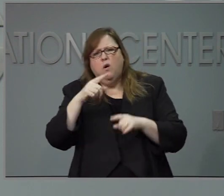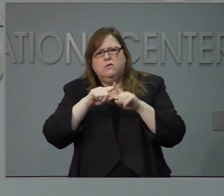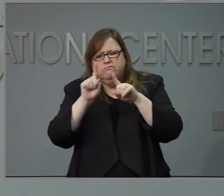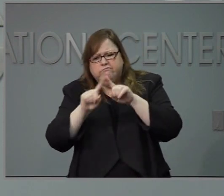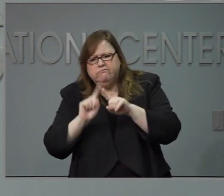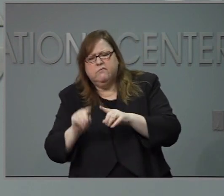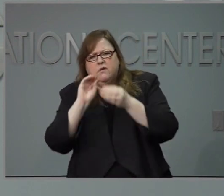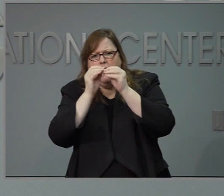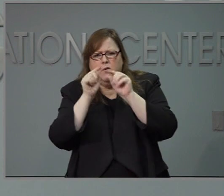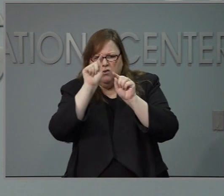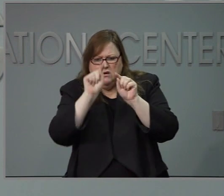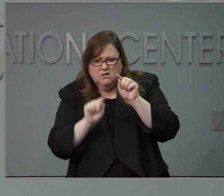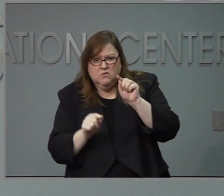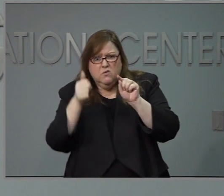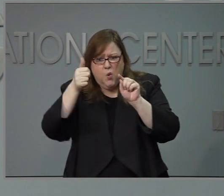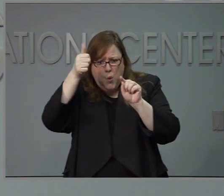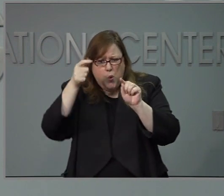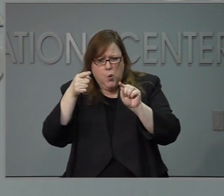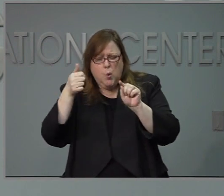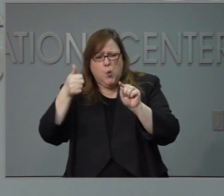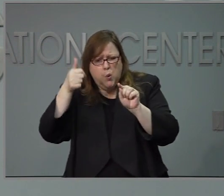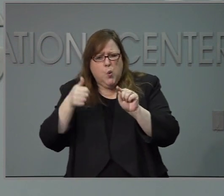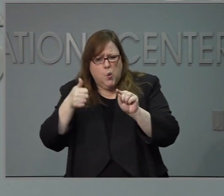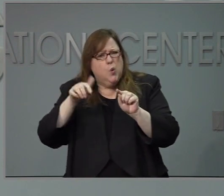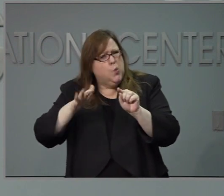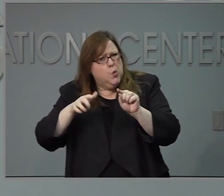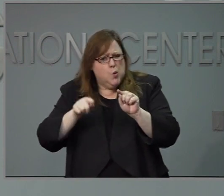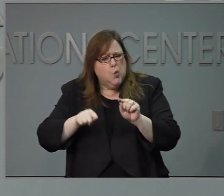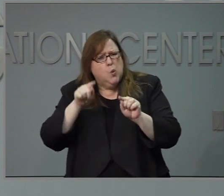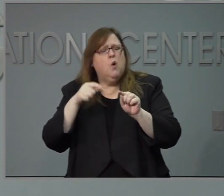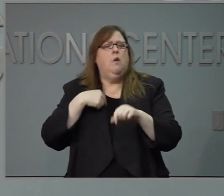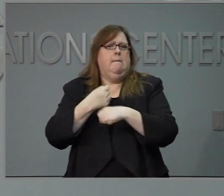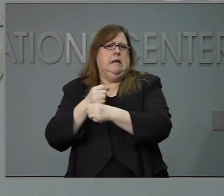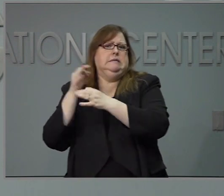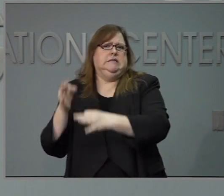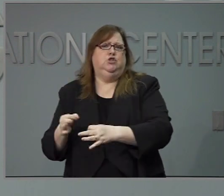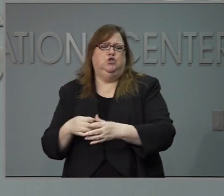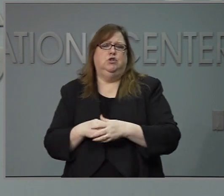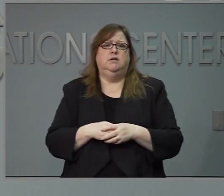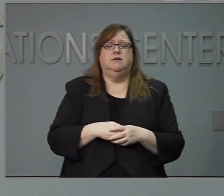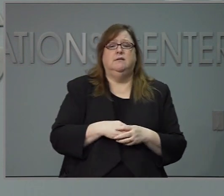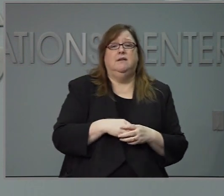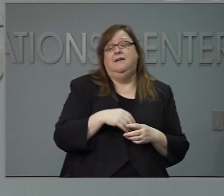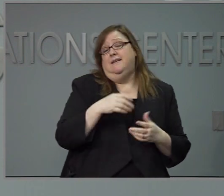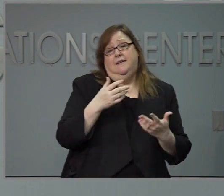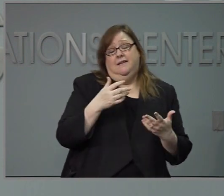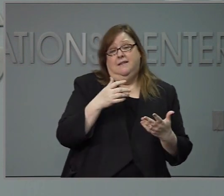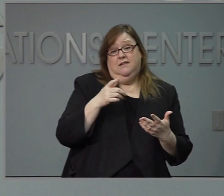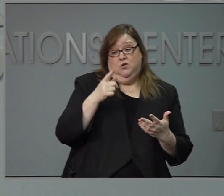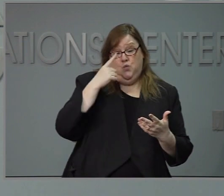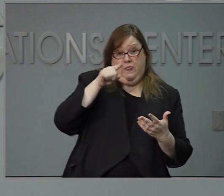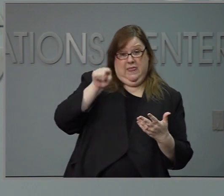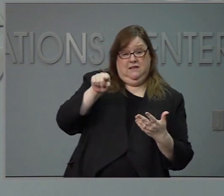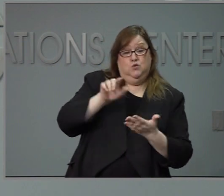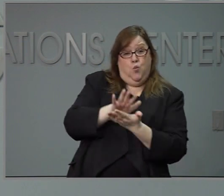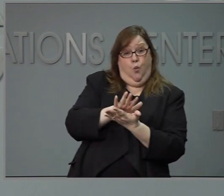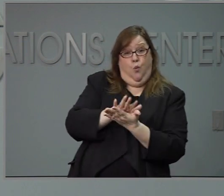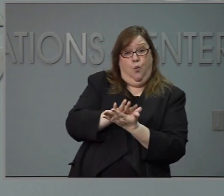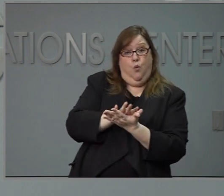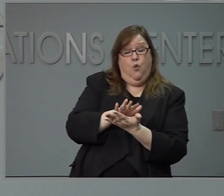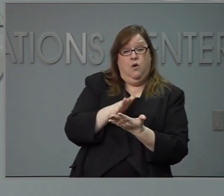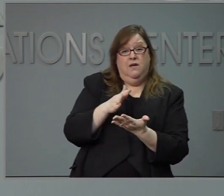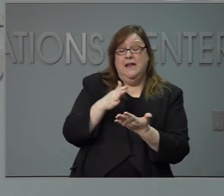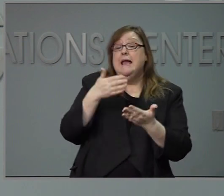gobernador de los protocolos de seguridad sobre todo al pensar en escuelas no importa qué plan elija un distrito escolar